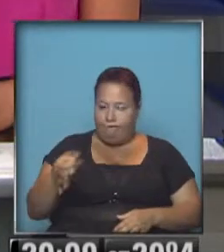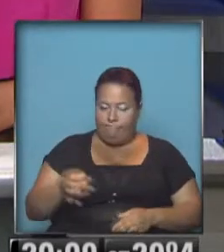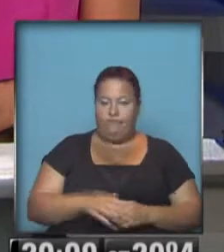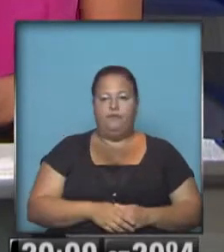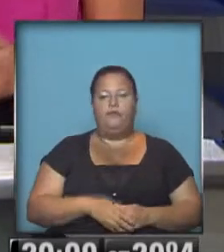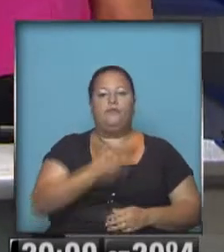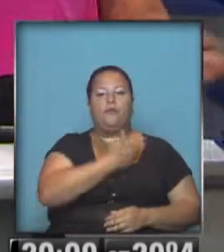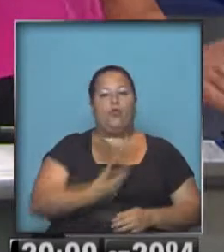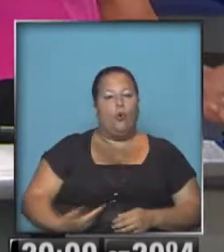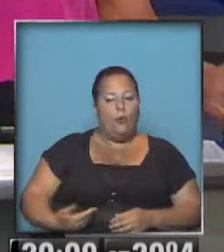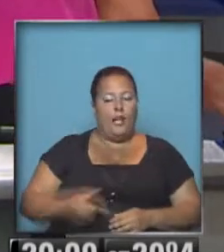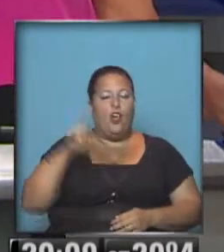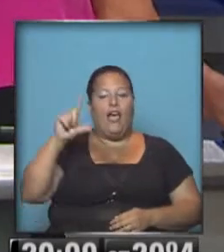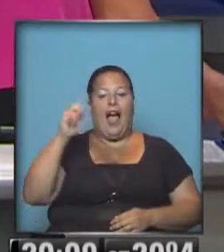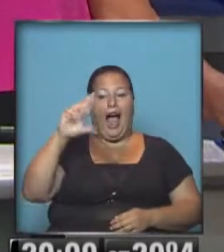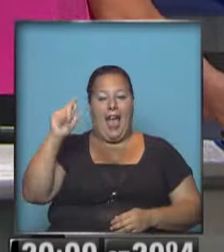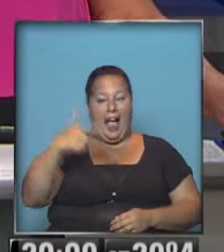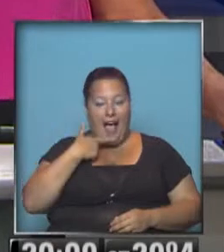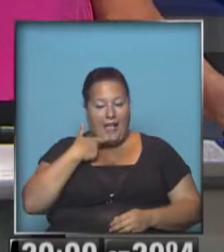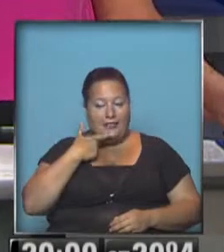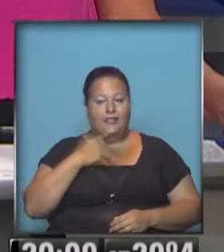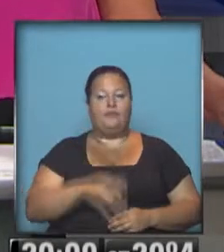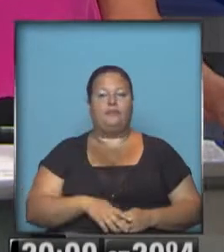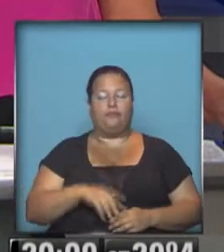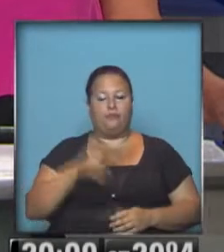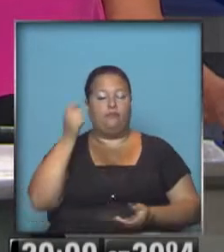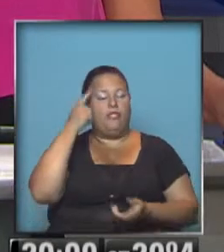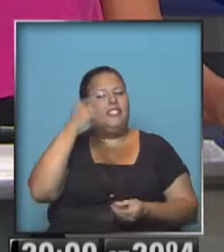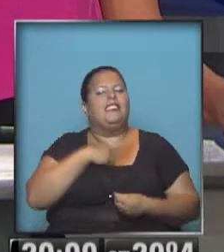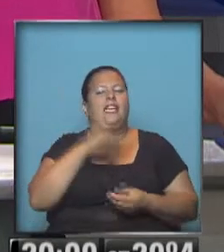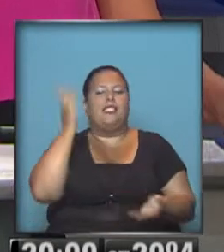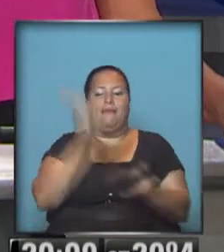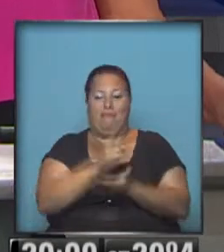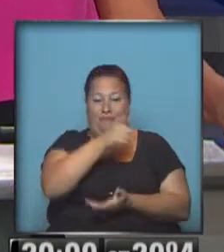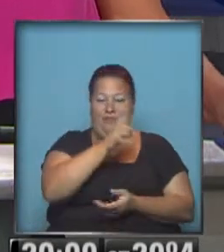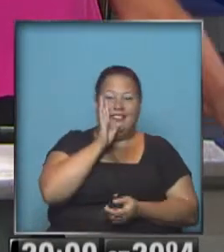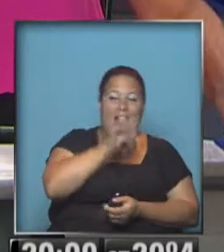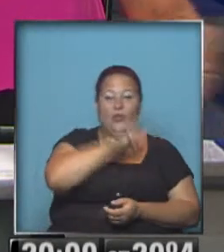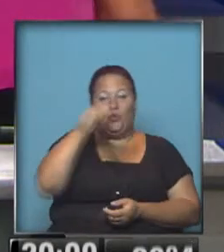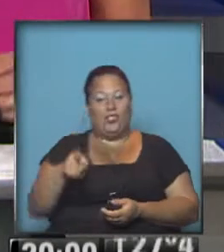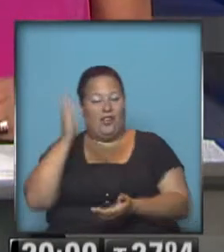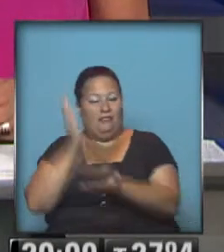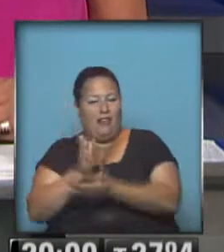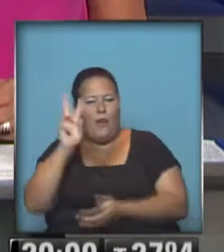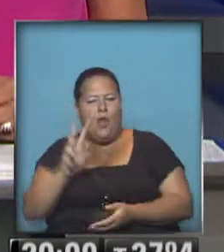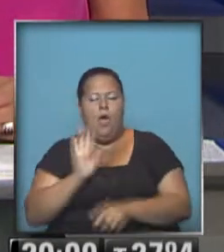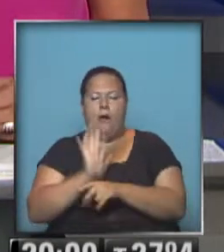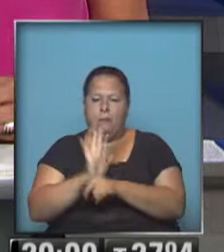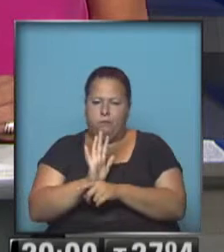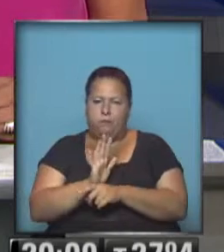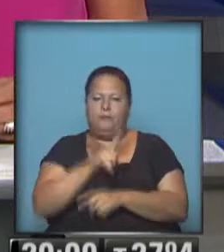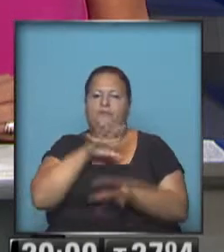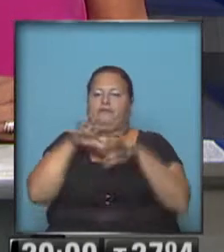diplomacia en Caracas toma esta sanción de parte de Barack Obama como una